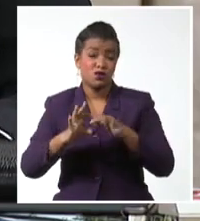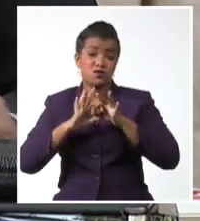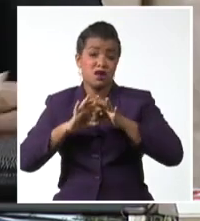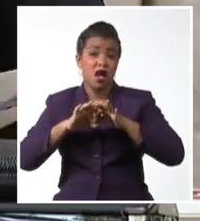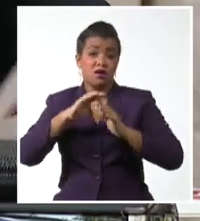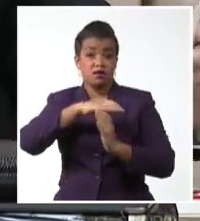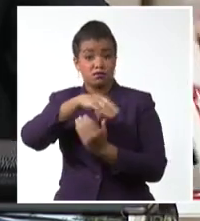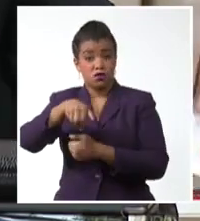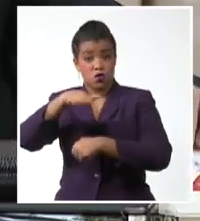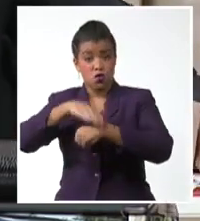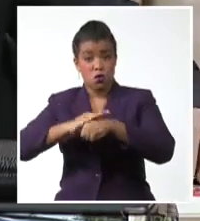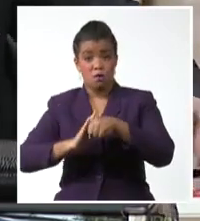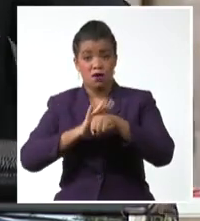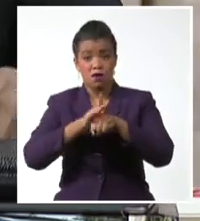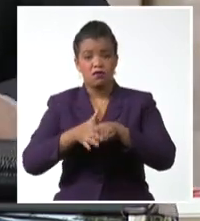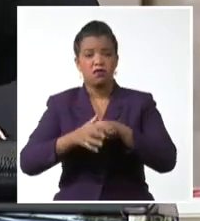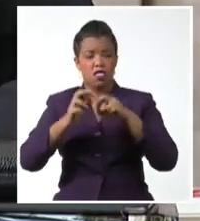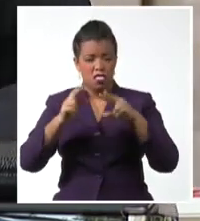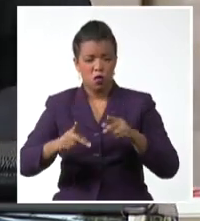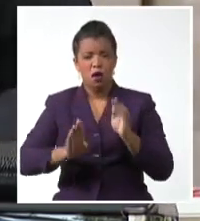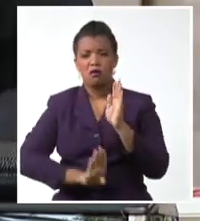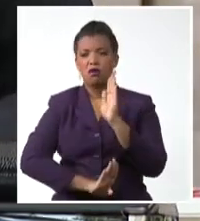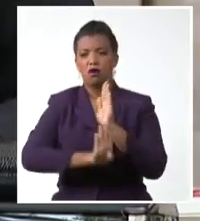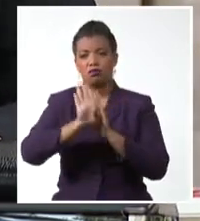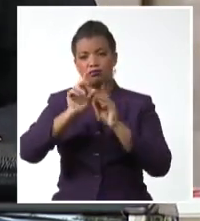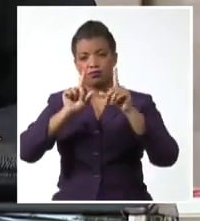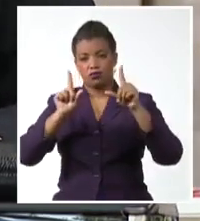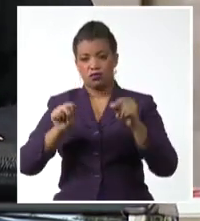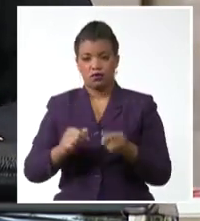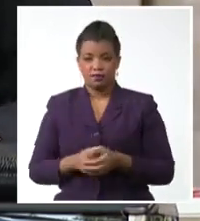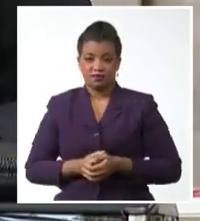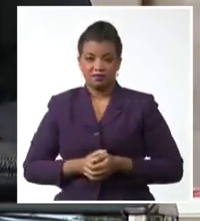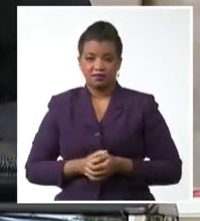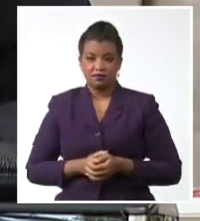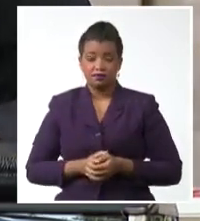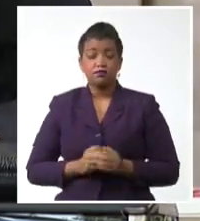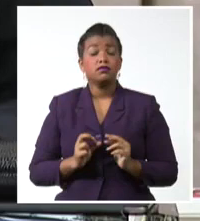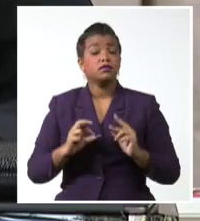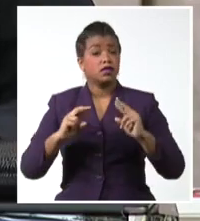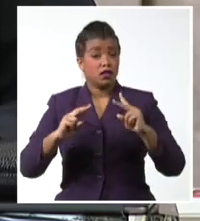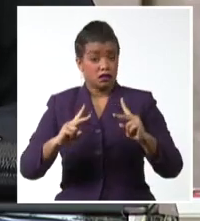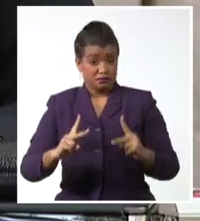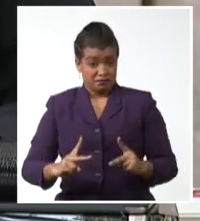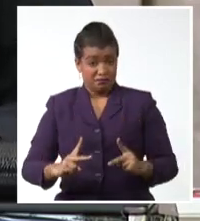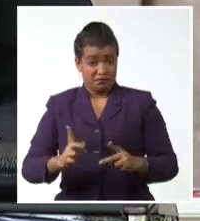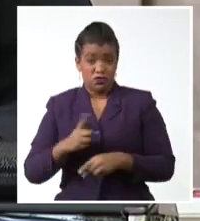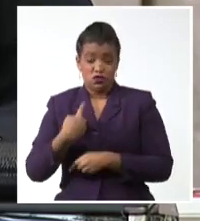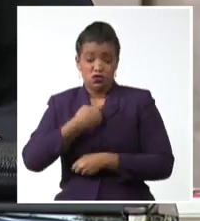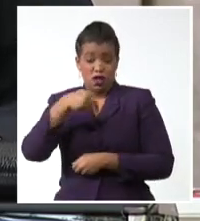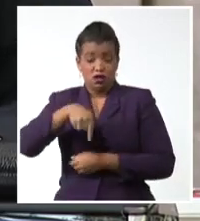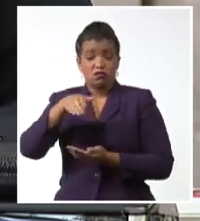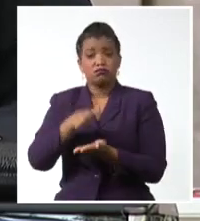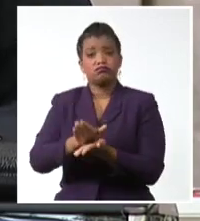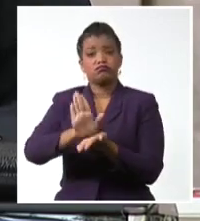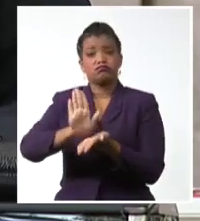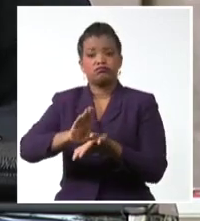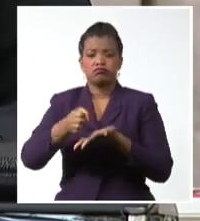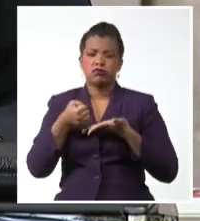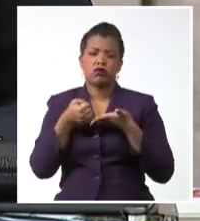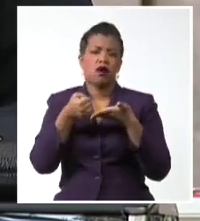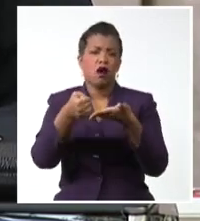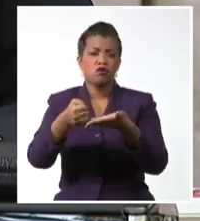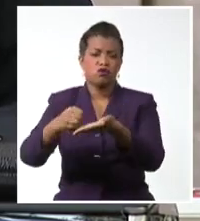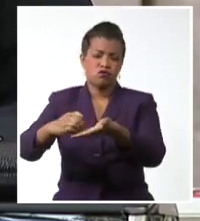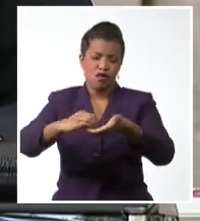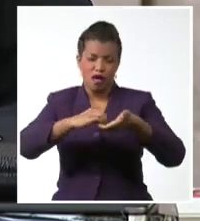para la recuperación del país una vez más reiteramos aquí nuestro compromiso con la cooperación solidaria